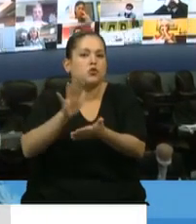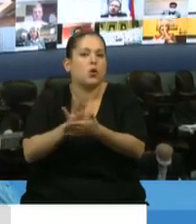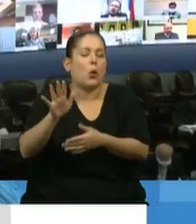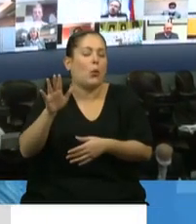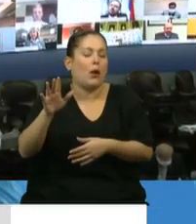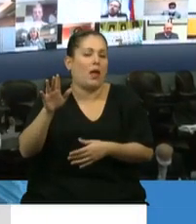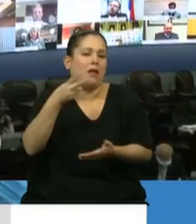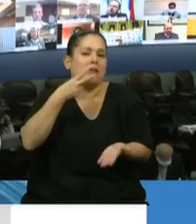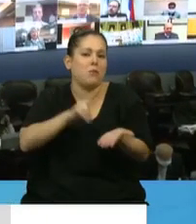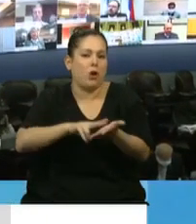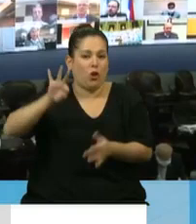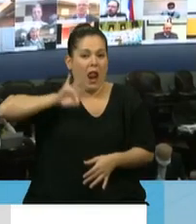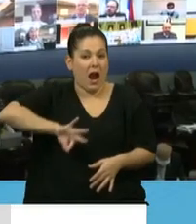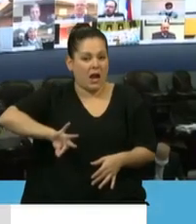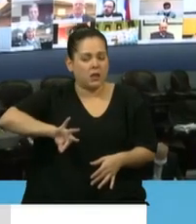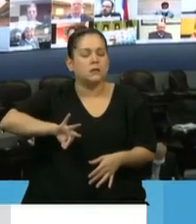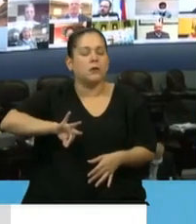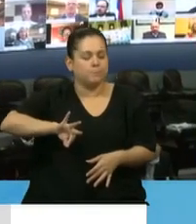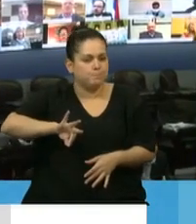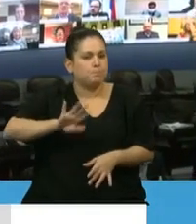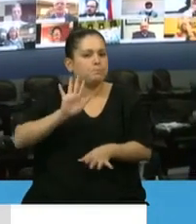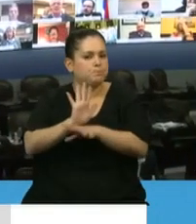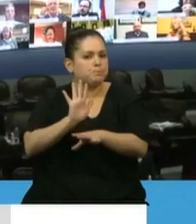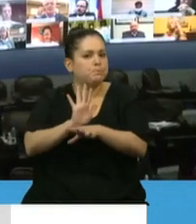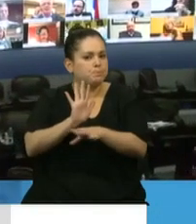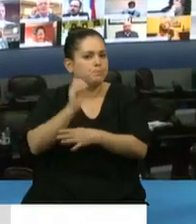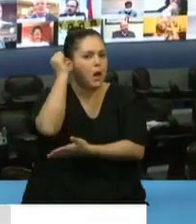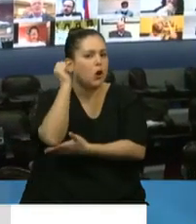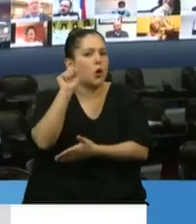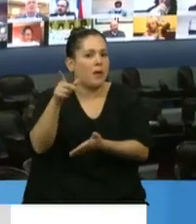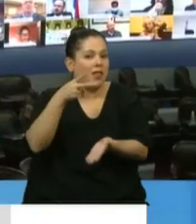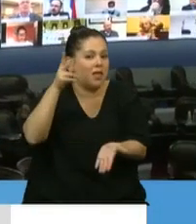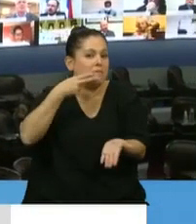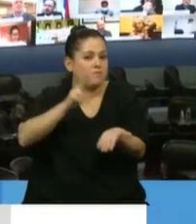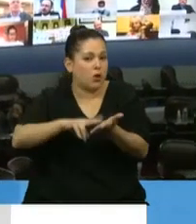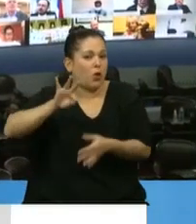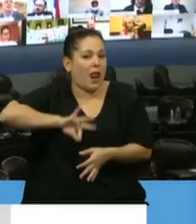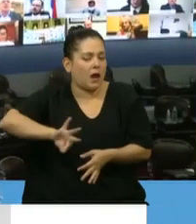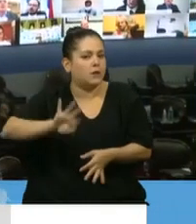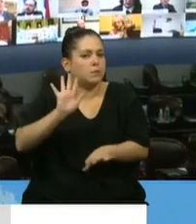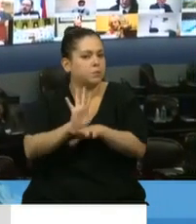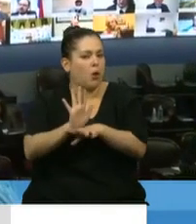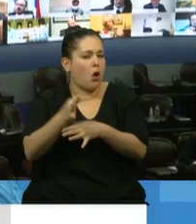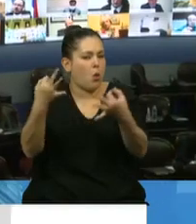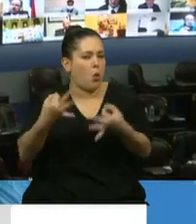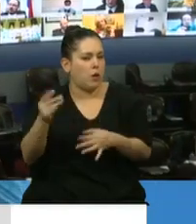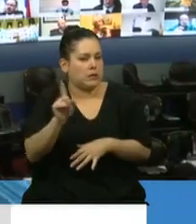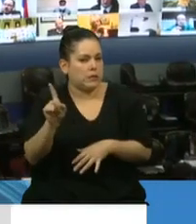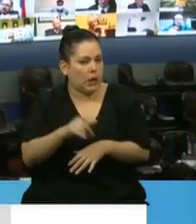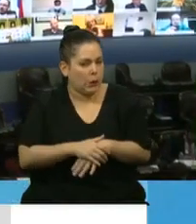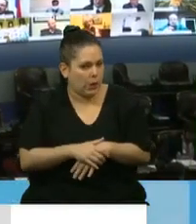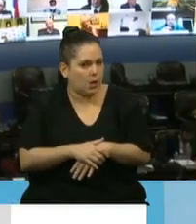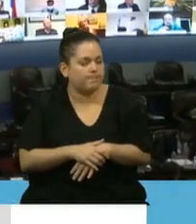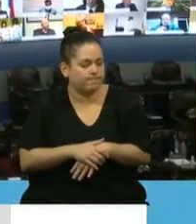significa que la economía del impuesto a las ganancias está fallando, que algo no está bien, y que nos está llamando la